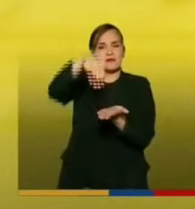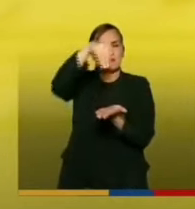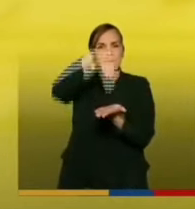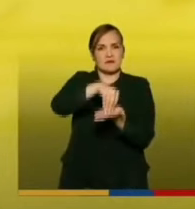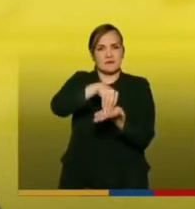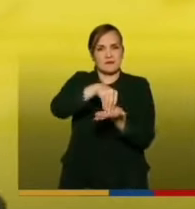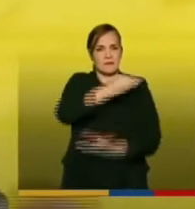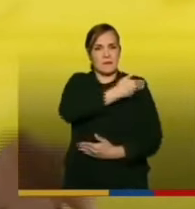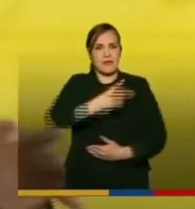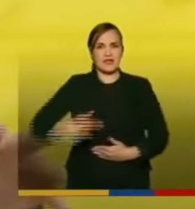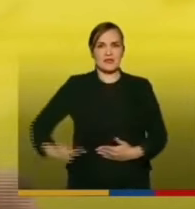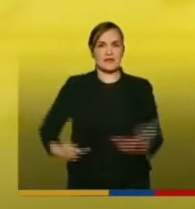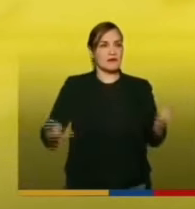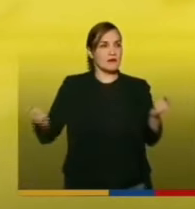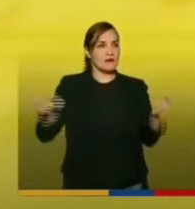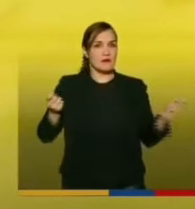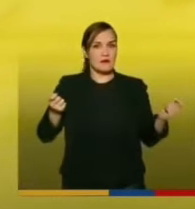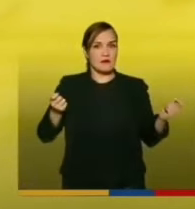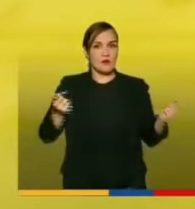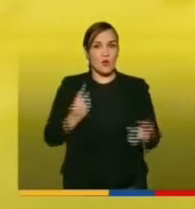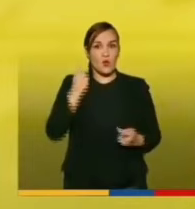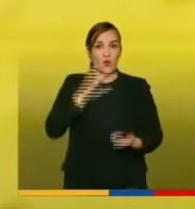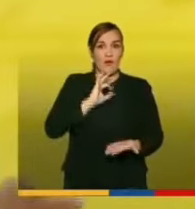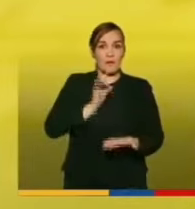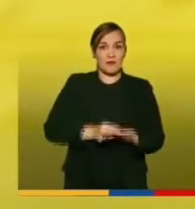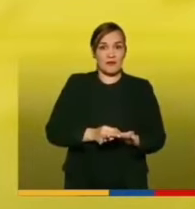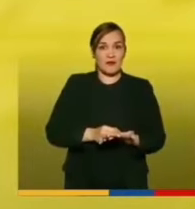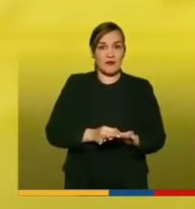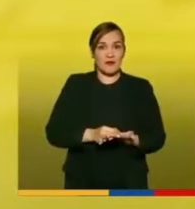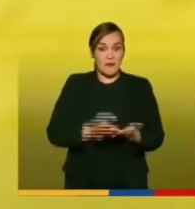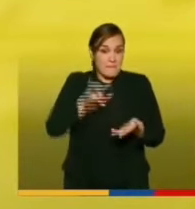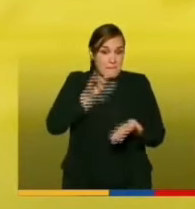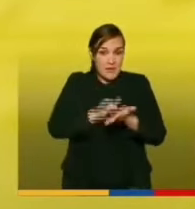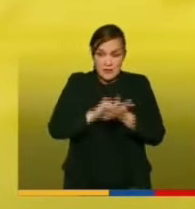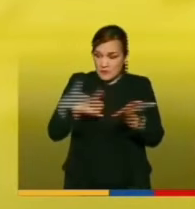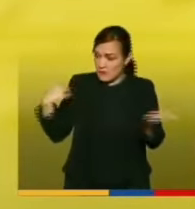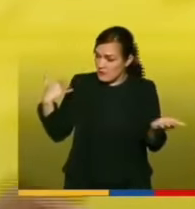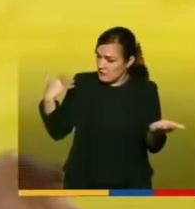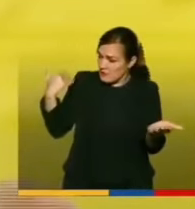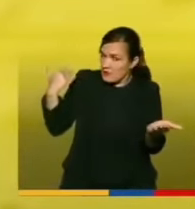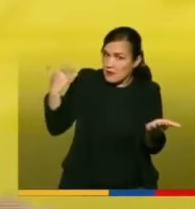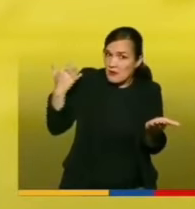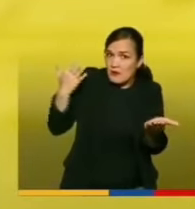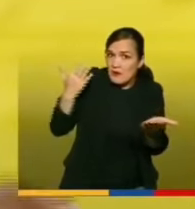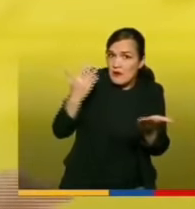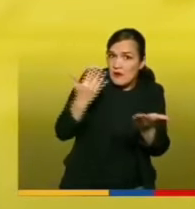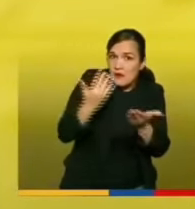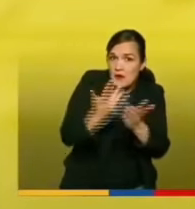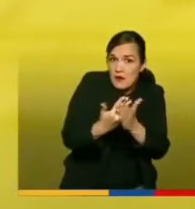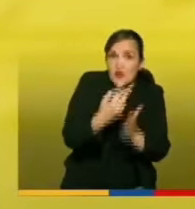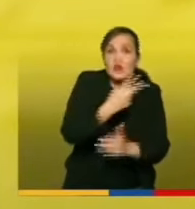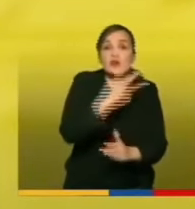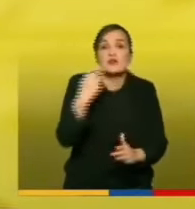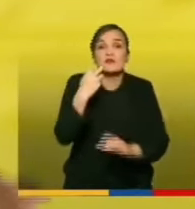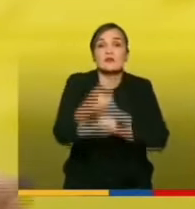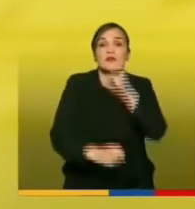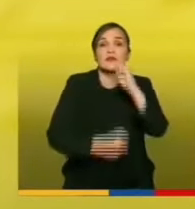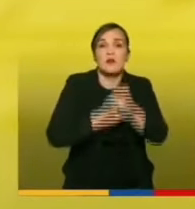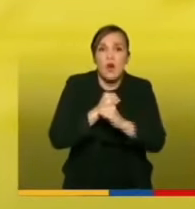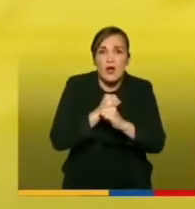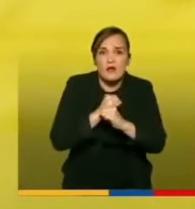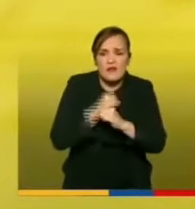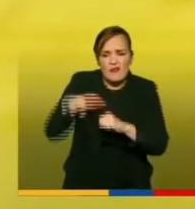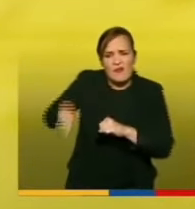Es el mismo que hoy nos cobija y que nos lleva ya por 200 años de guerra.